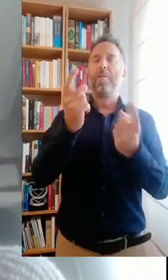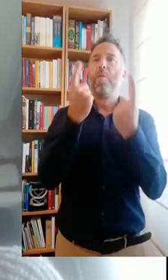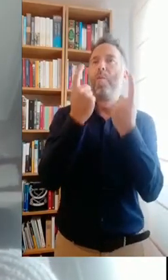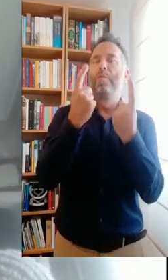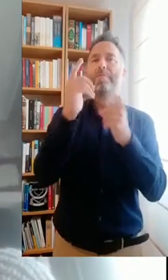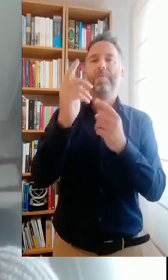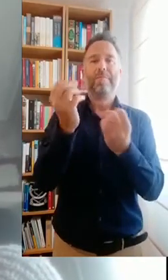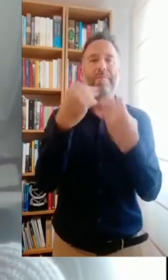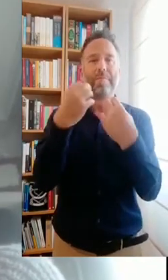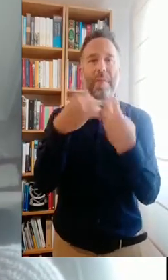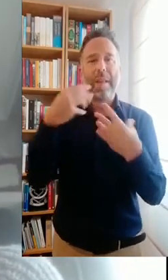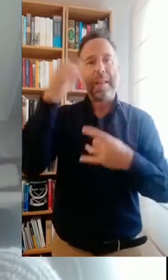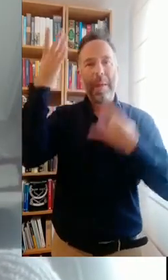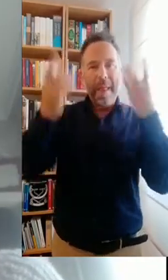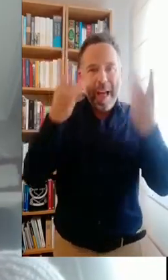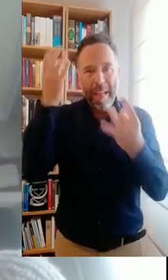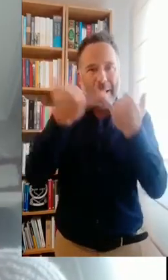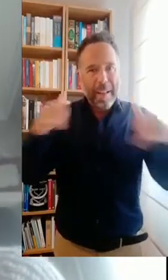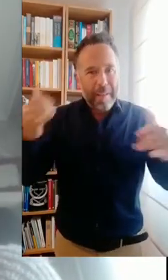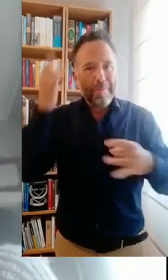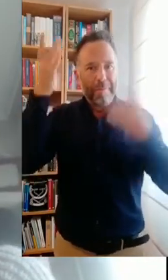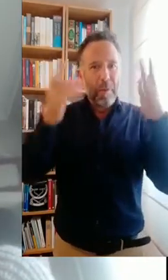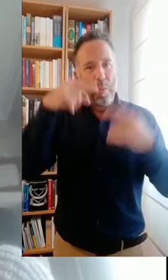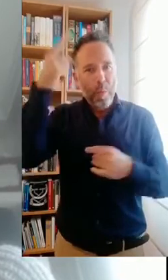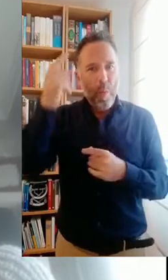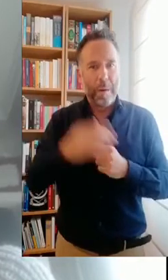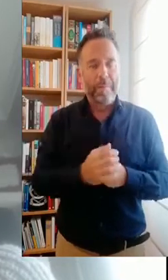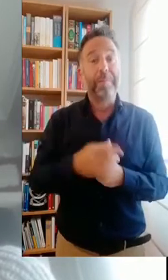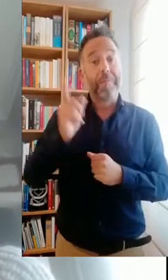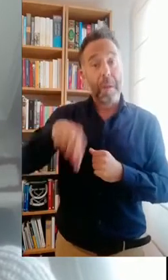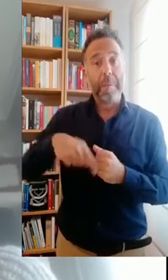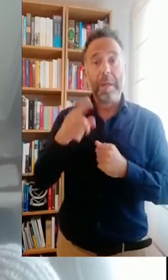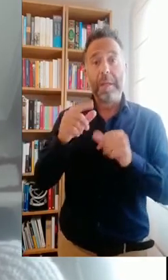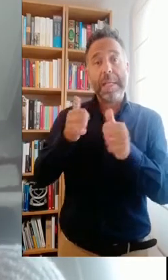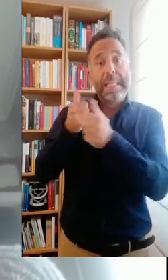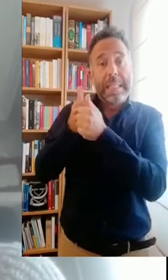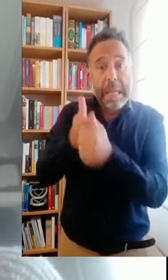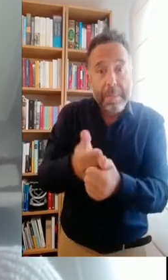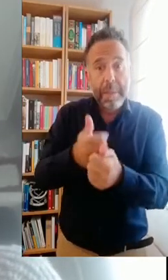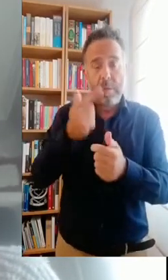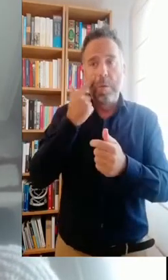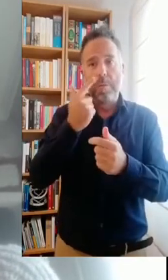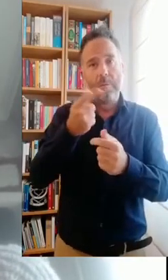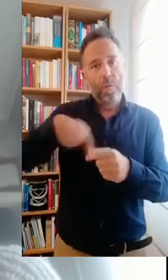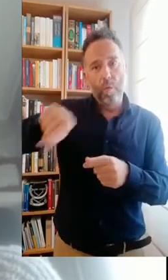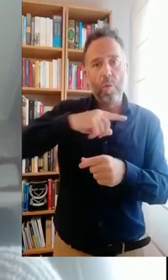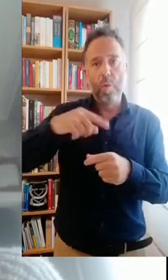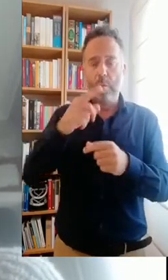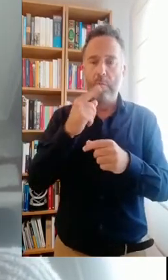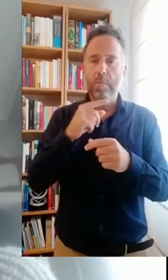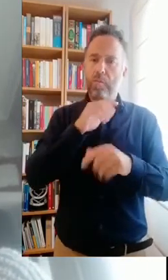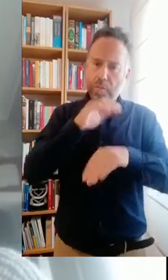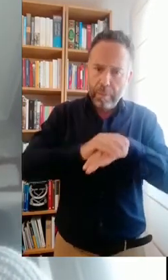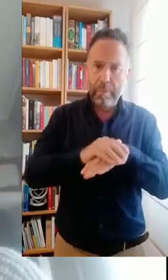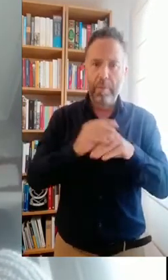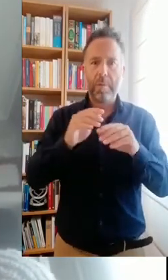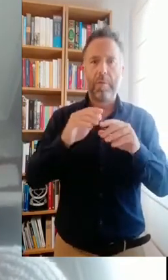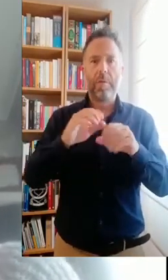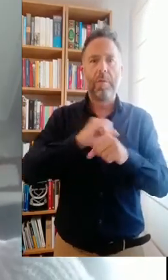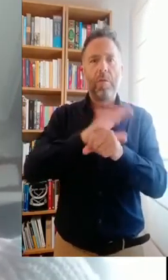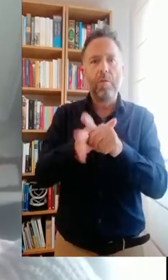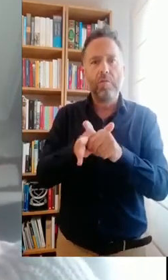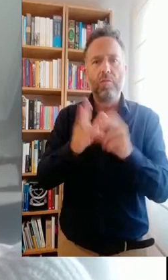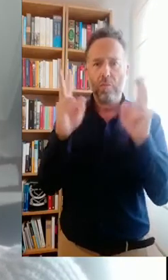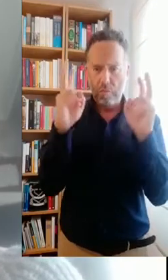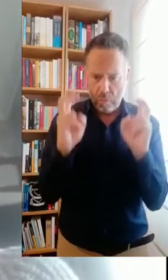de confinamiento. El seguimiento de este encierro, de este confinamiento por parte de los vecinos del Distrito